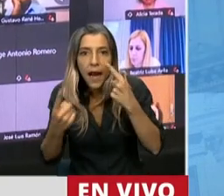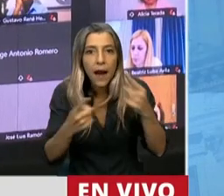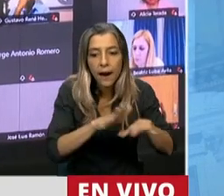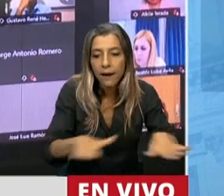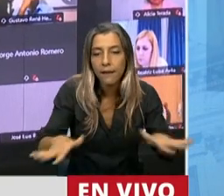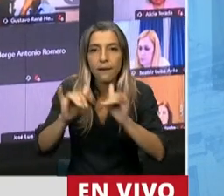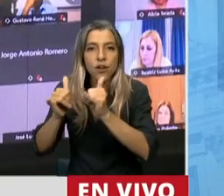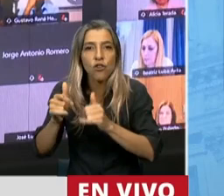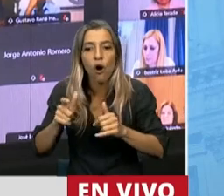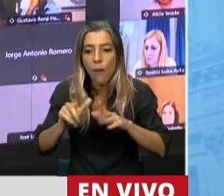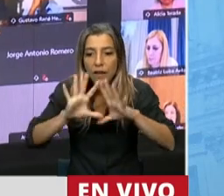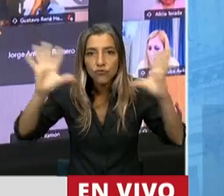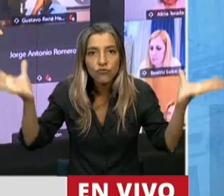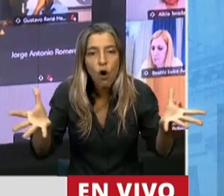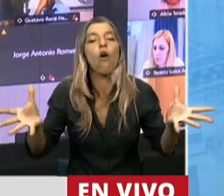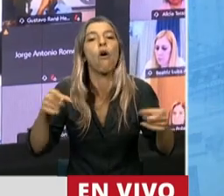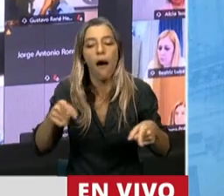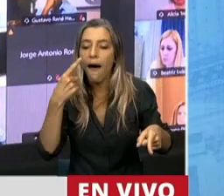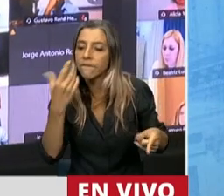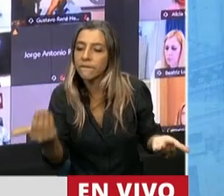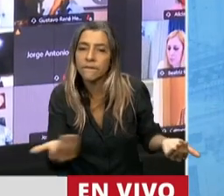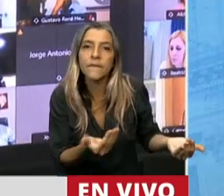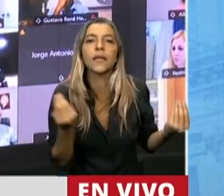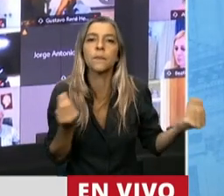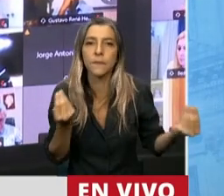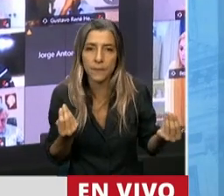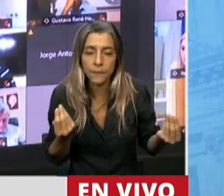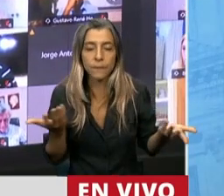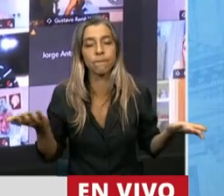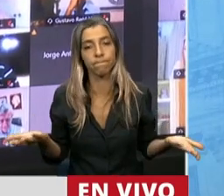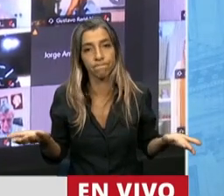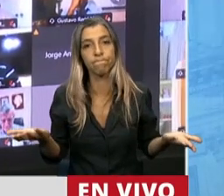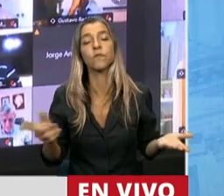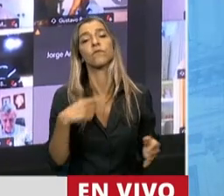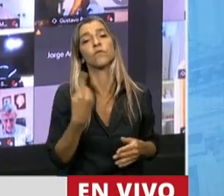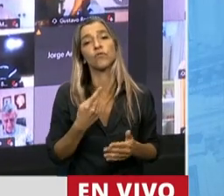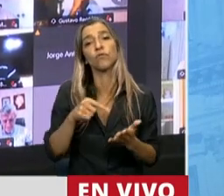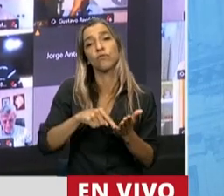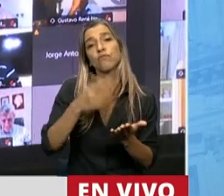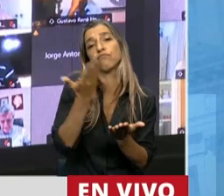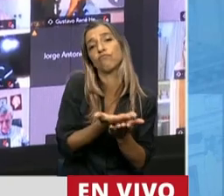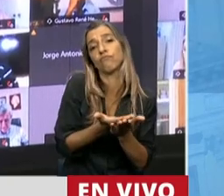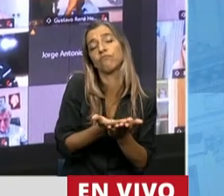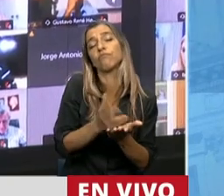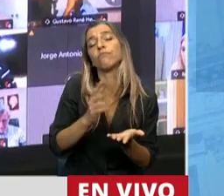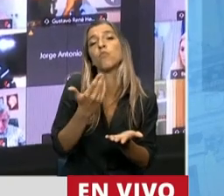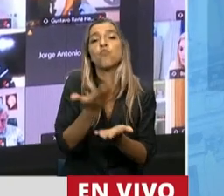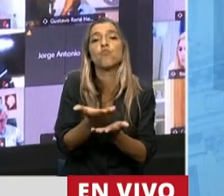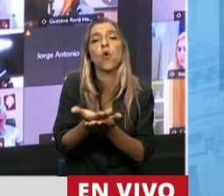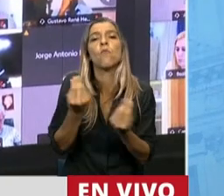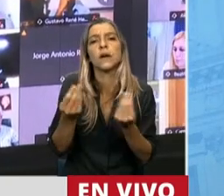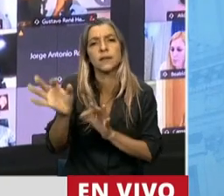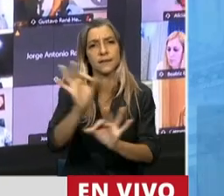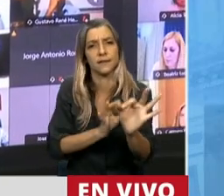En definitiva, Presidente, creo que por fin estamos planteando una estrategia que no solo mira